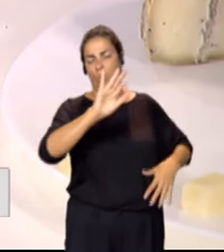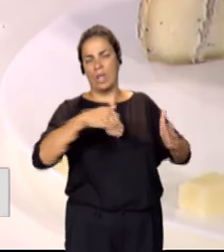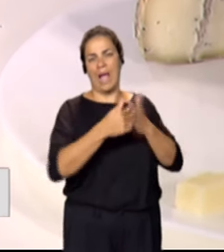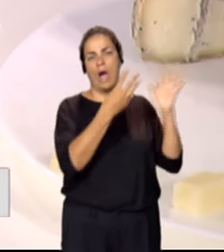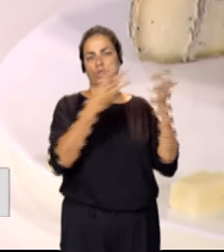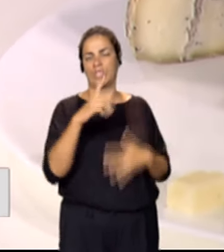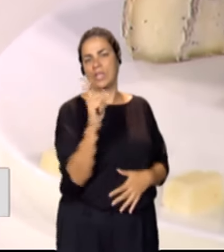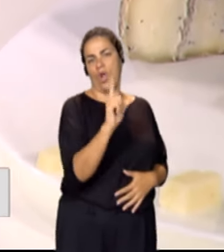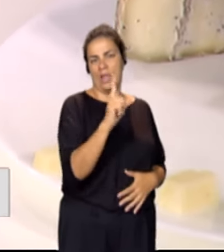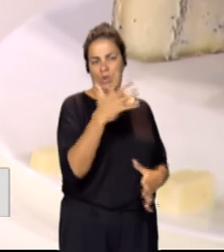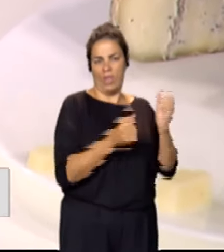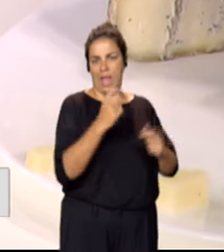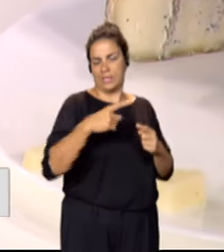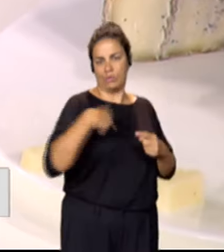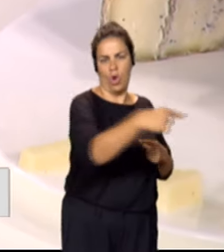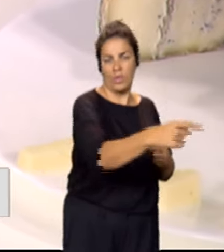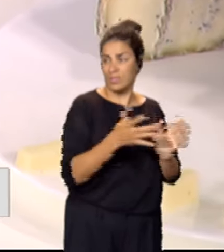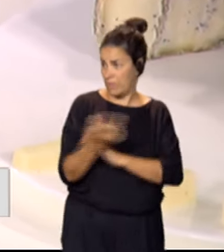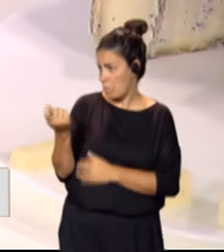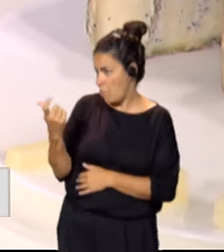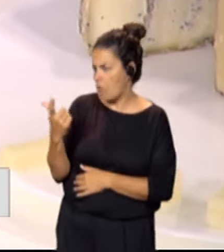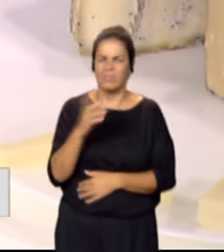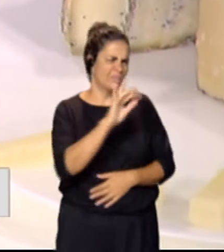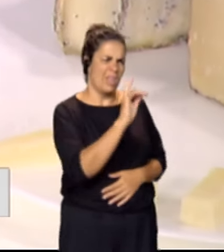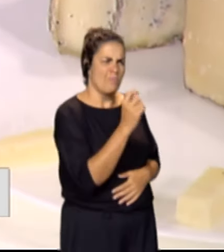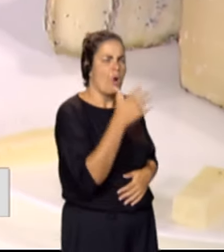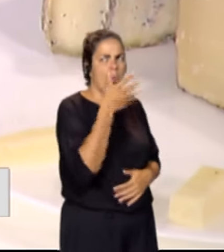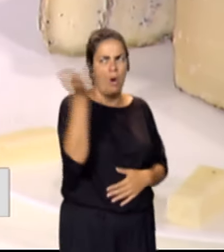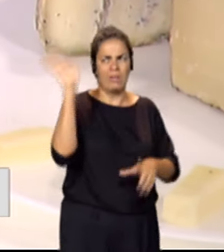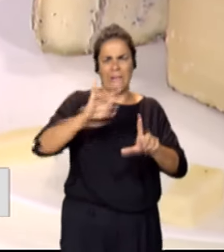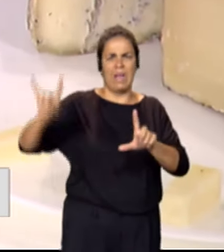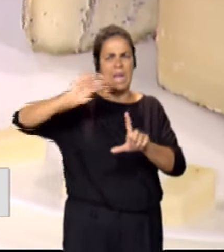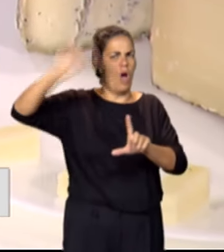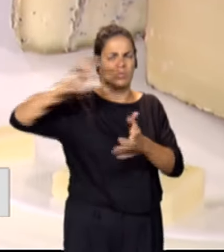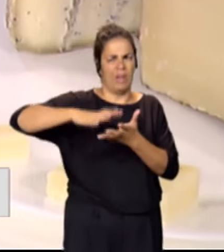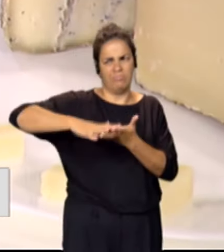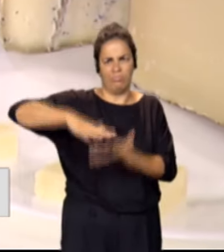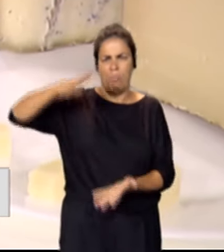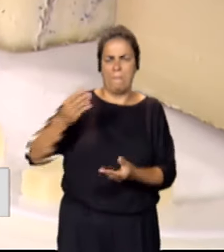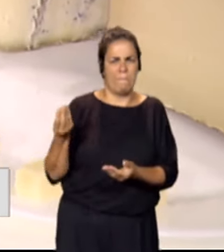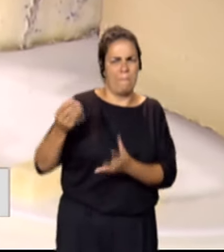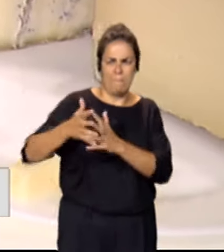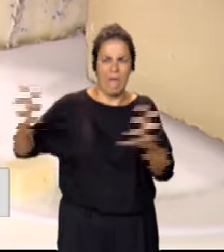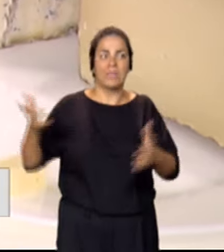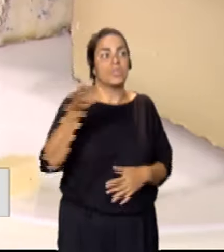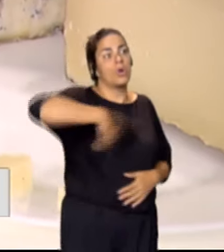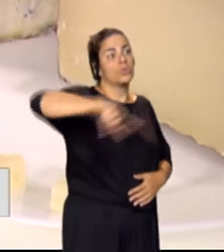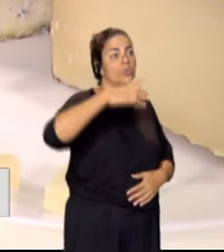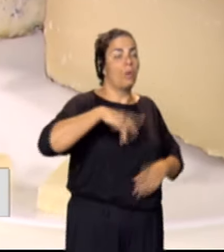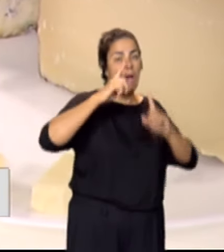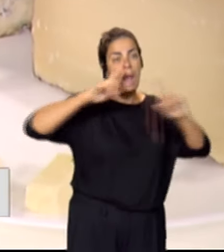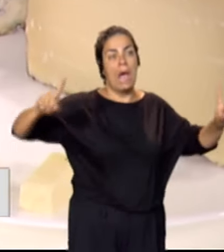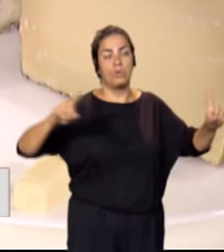Que es poco. Sí, es poco. Hay queserías en Canarias muchísimo más mayores, con más cantidad. Nosotros producimos al año como 34